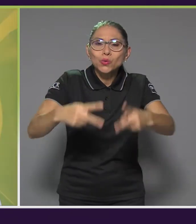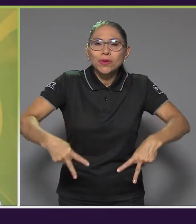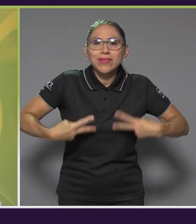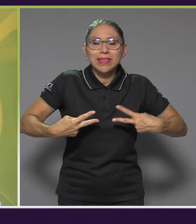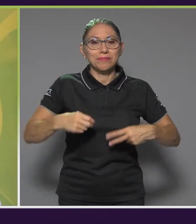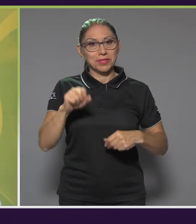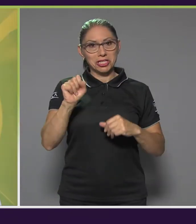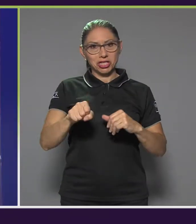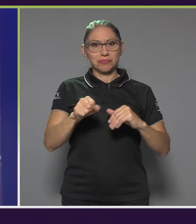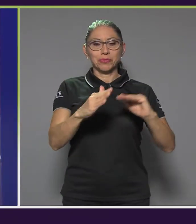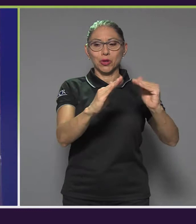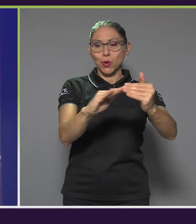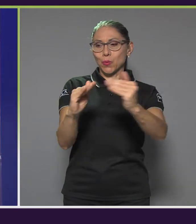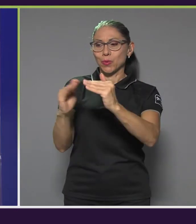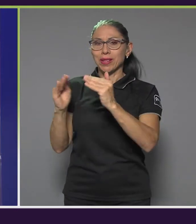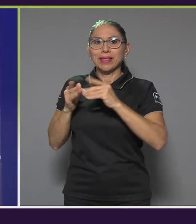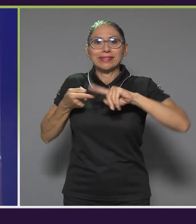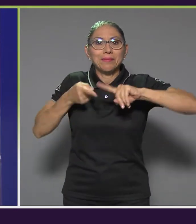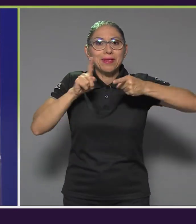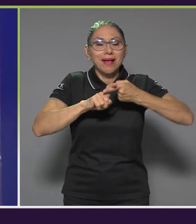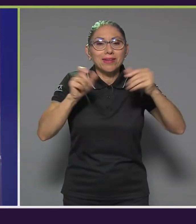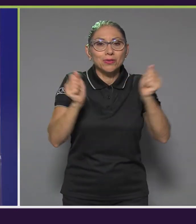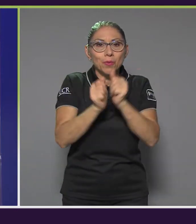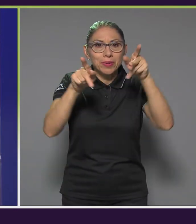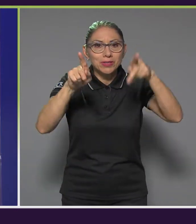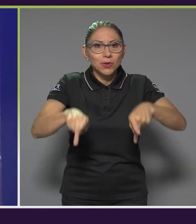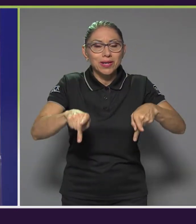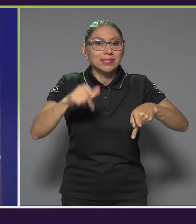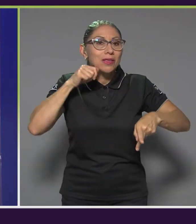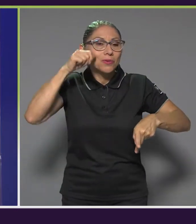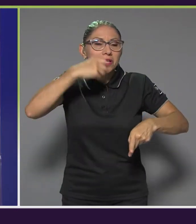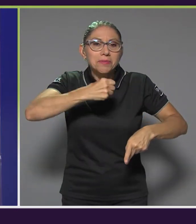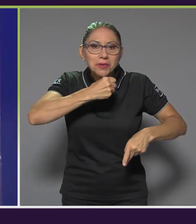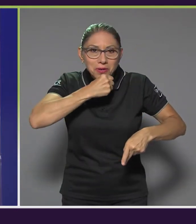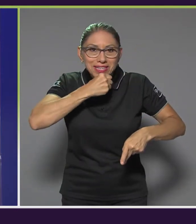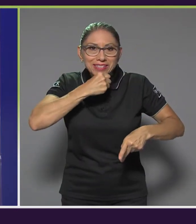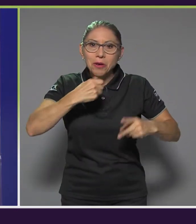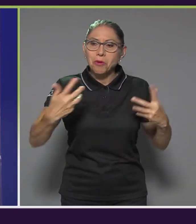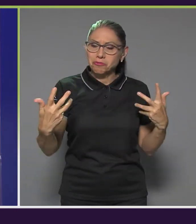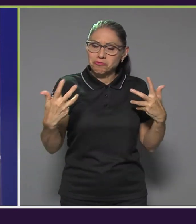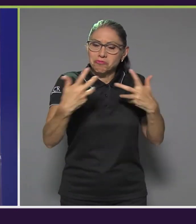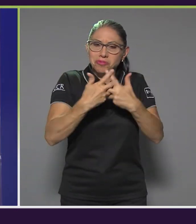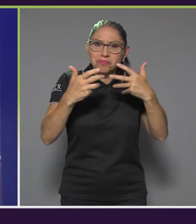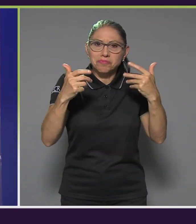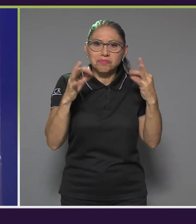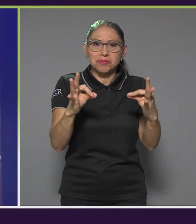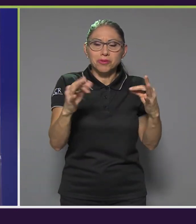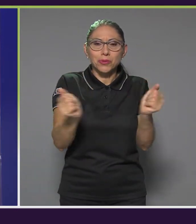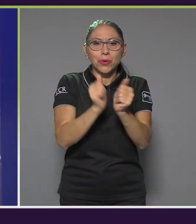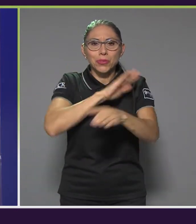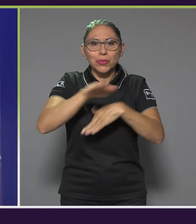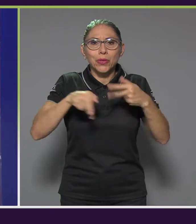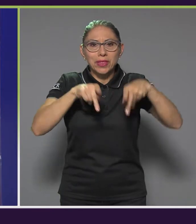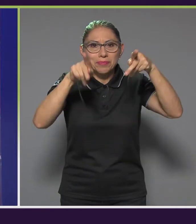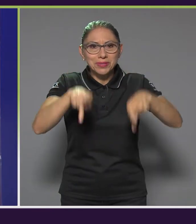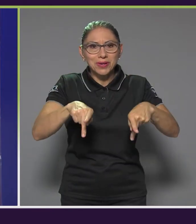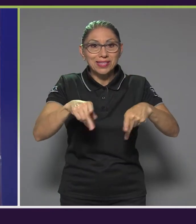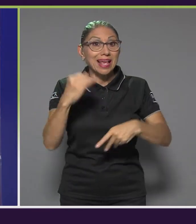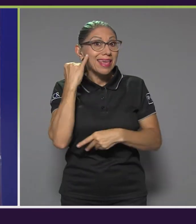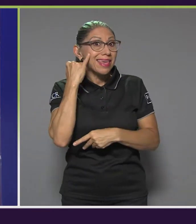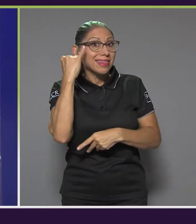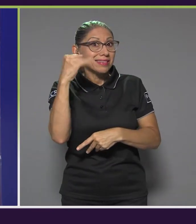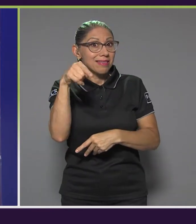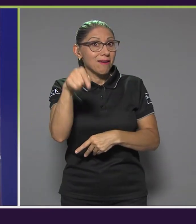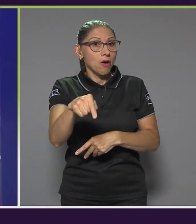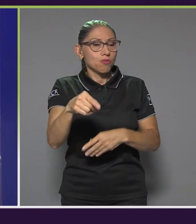con las personas mayores realmente lo son con todas las personas. Por eso es que la iniciativa tiene un impacto tan importante, porque no solo se